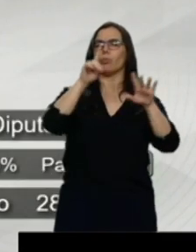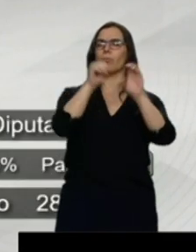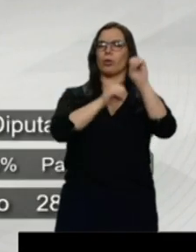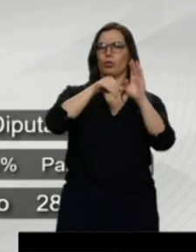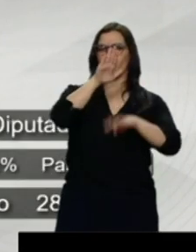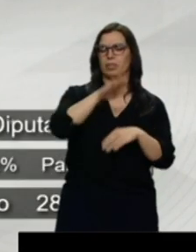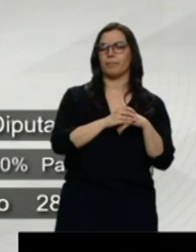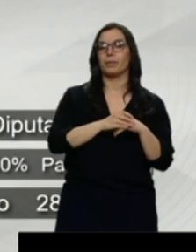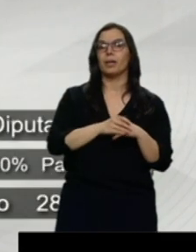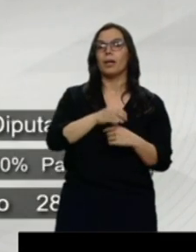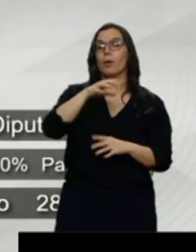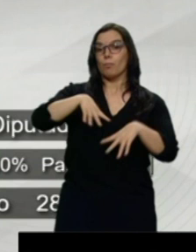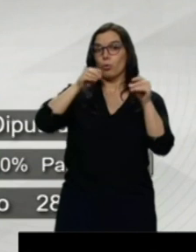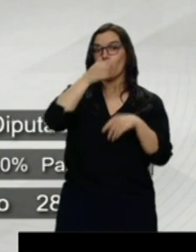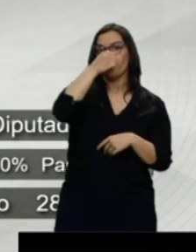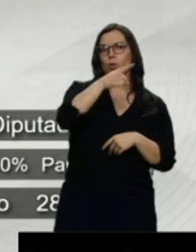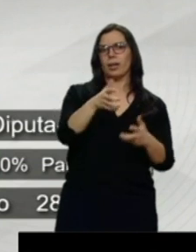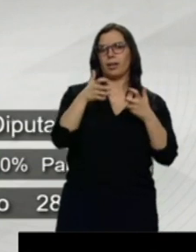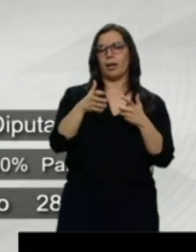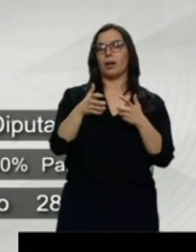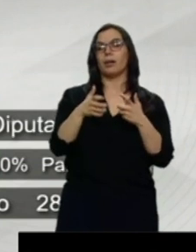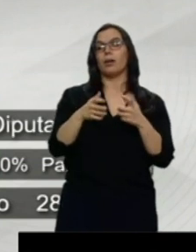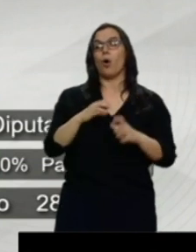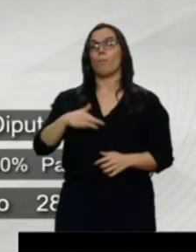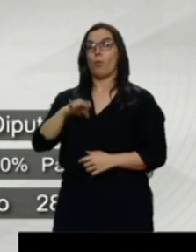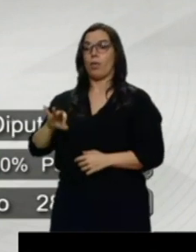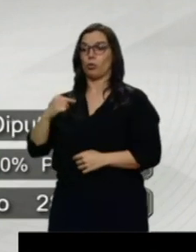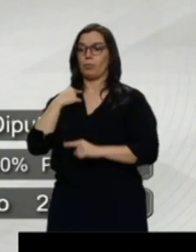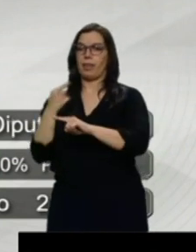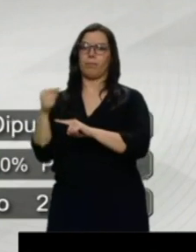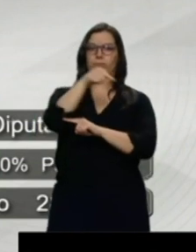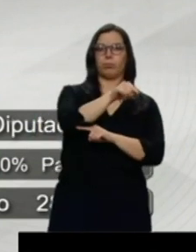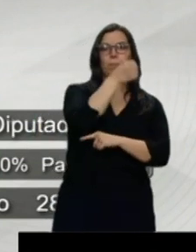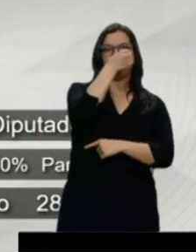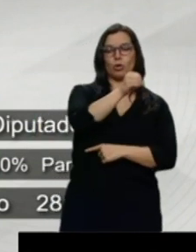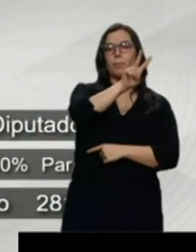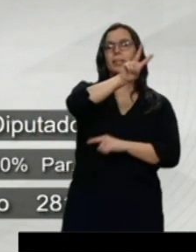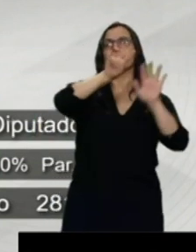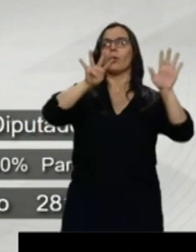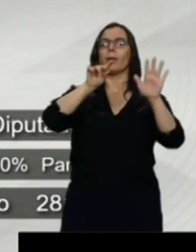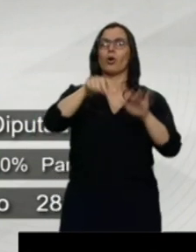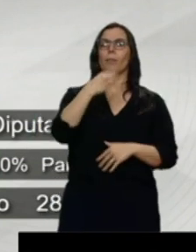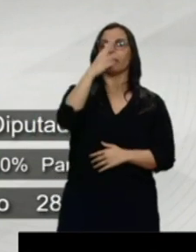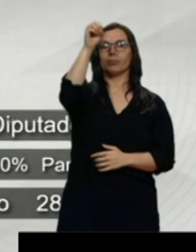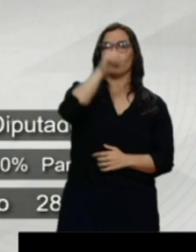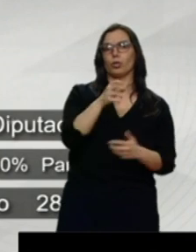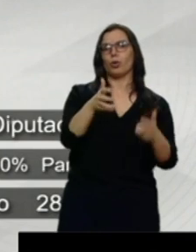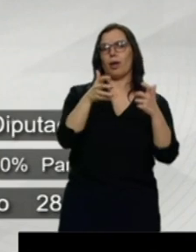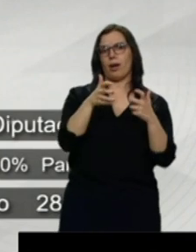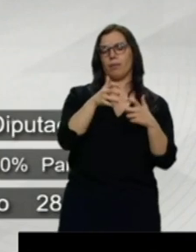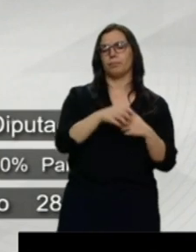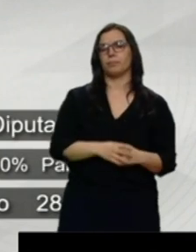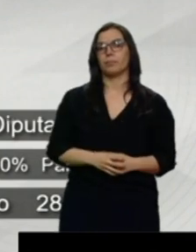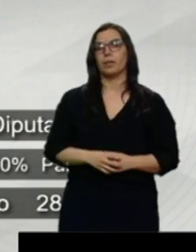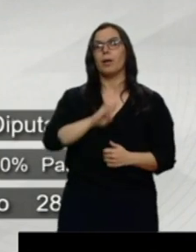PSOE de Burgos se hace con el diputado que pierde Unidas Podemos y con un 29,3% de los votos se alza con la victoria. El PP pierde un